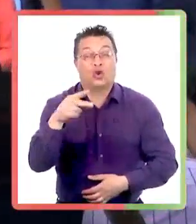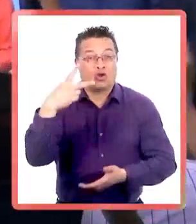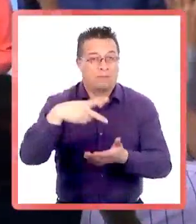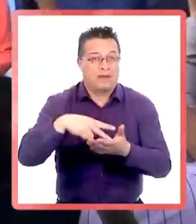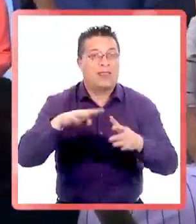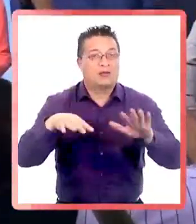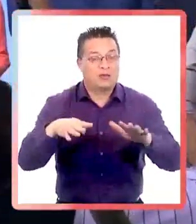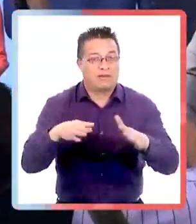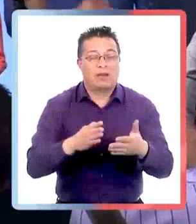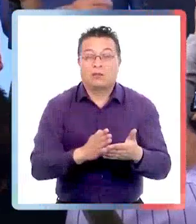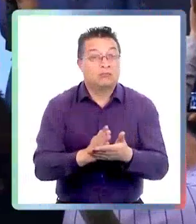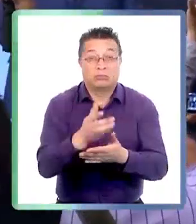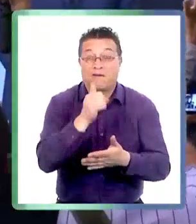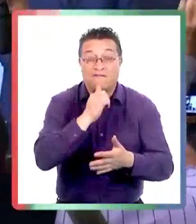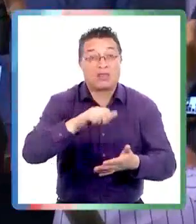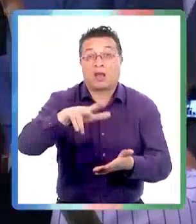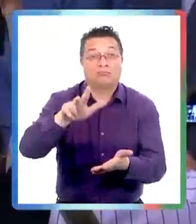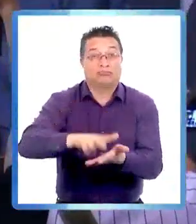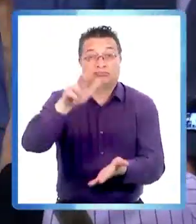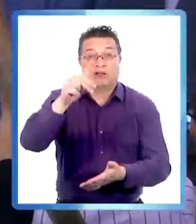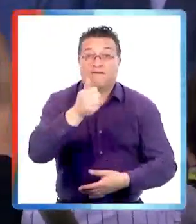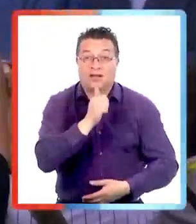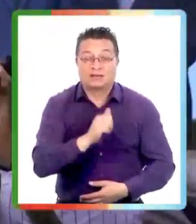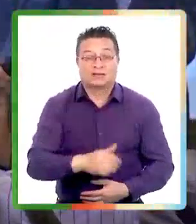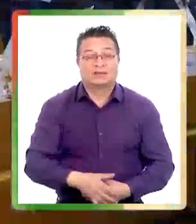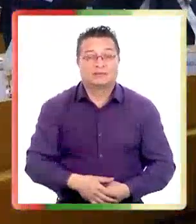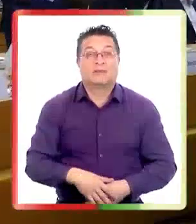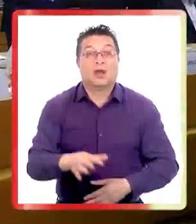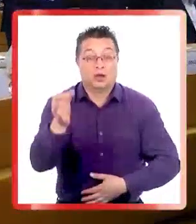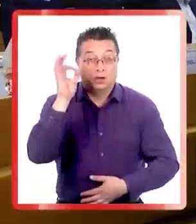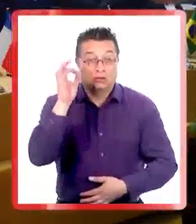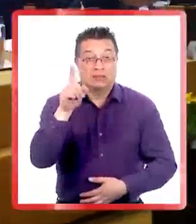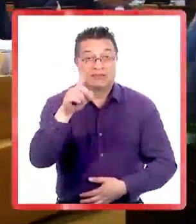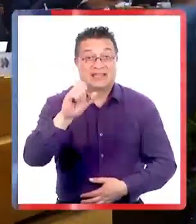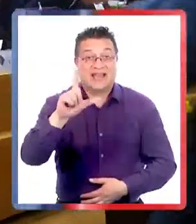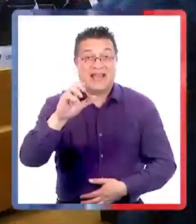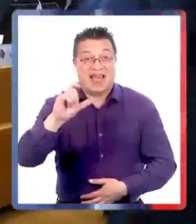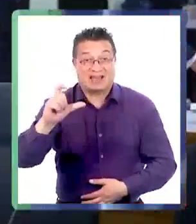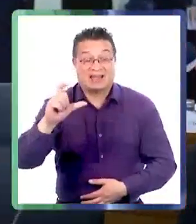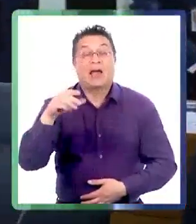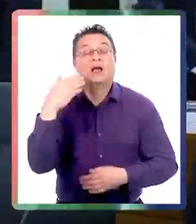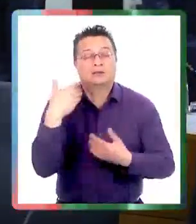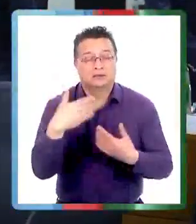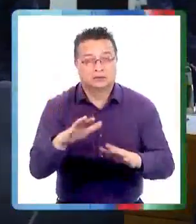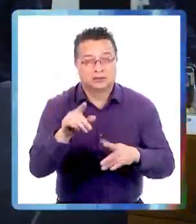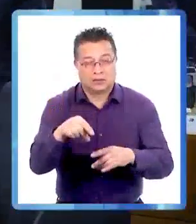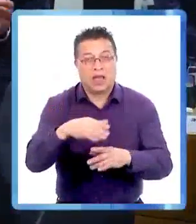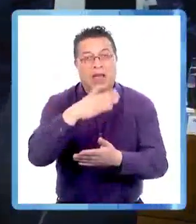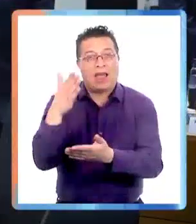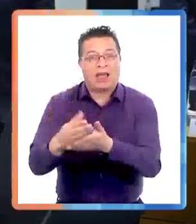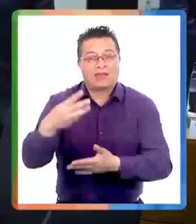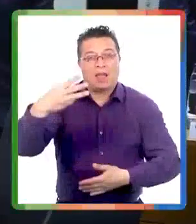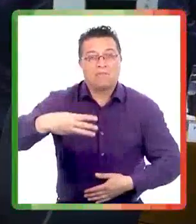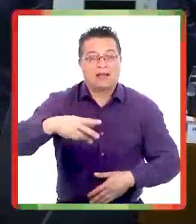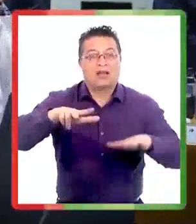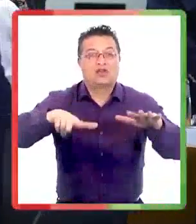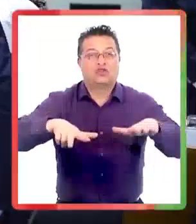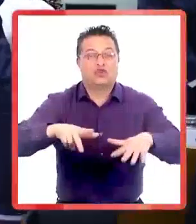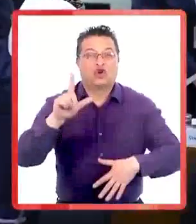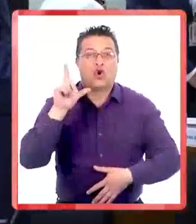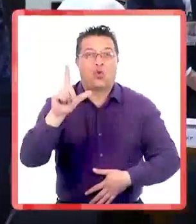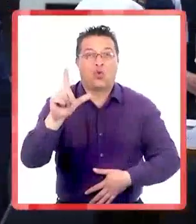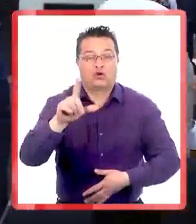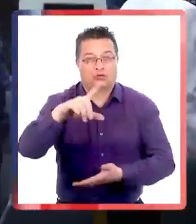Fue anunciado el 2019 y no ha sido ratificado. La cumbre CELAC-UE se extenderá hasta este martes